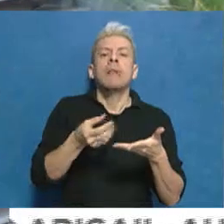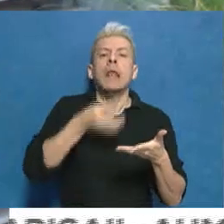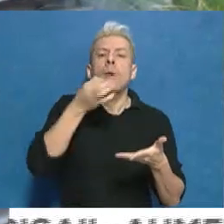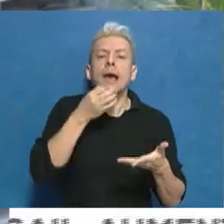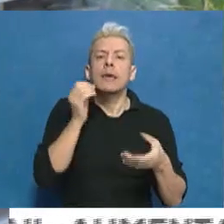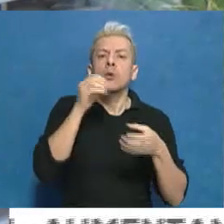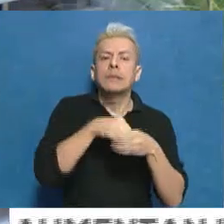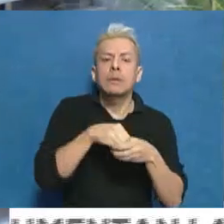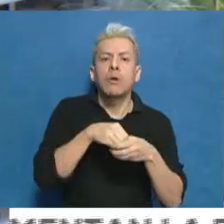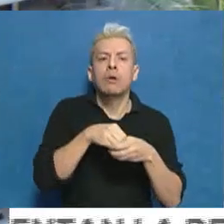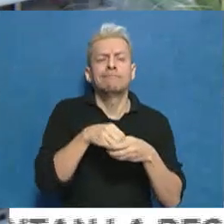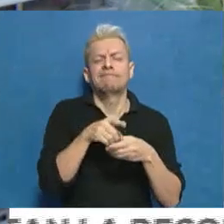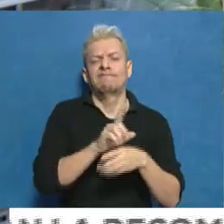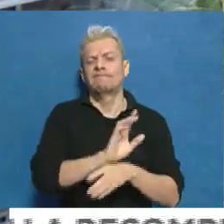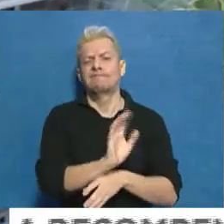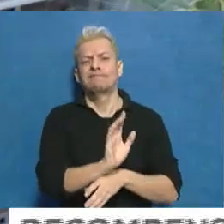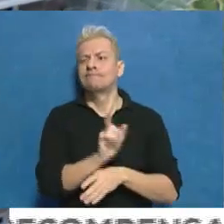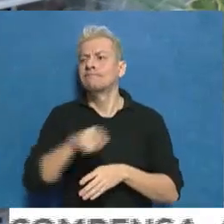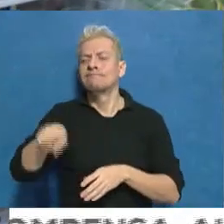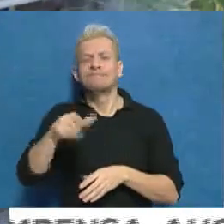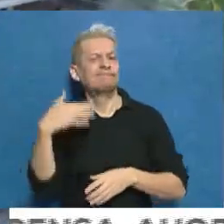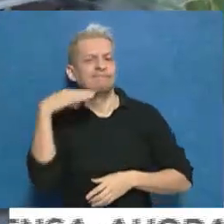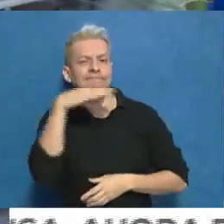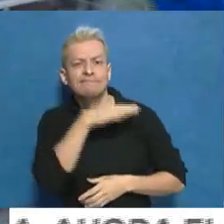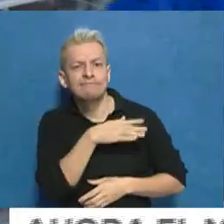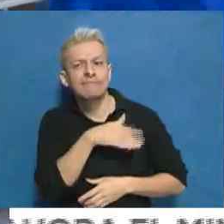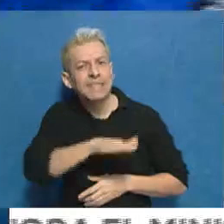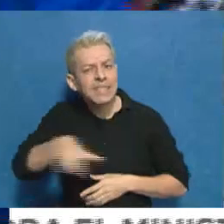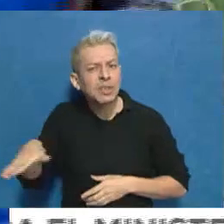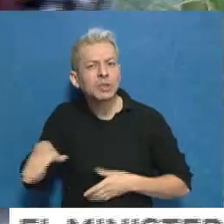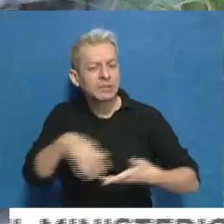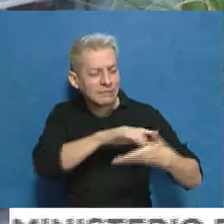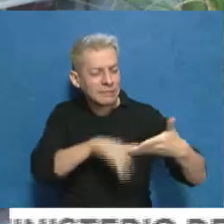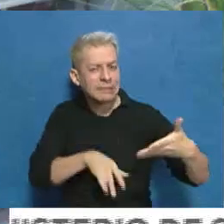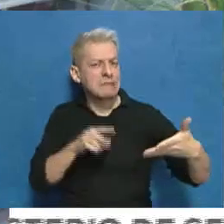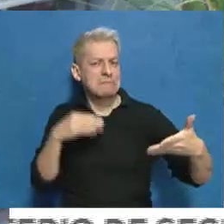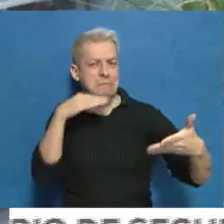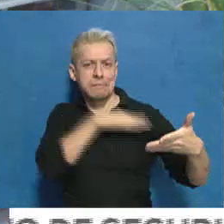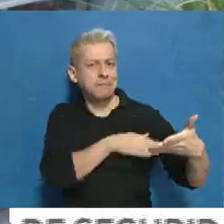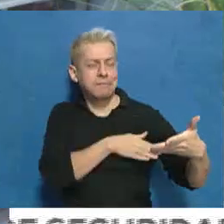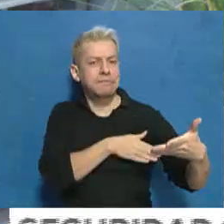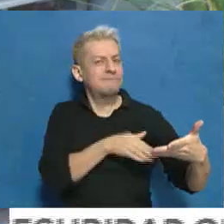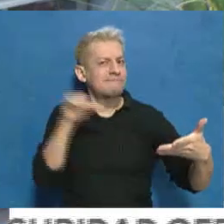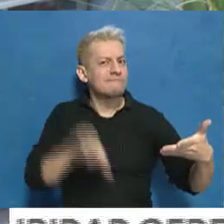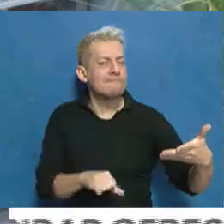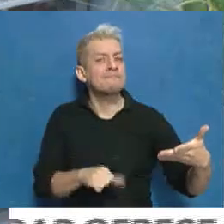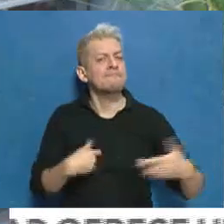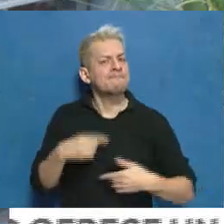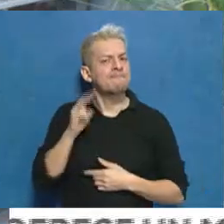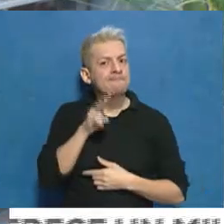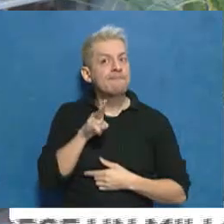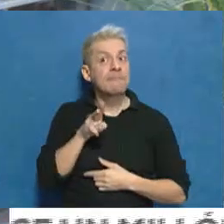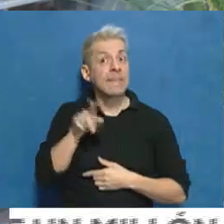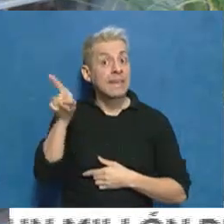dificulta la comprensión de textos de los chicos y yo estoy viendo que hay una movida a nivel